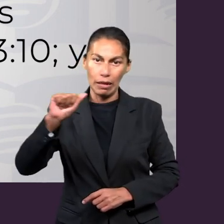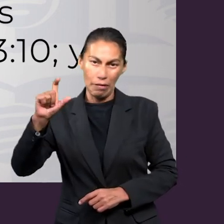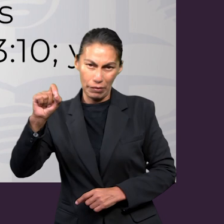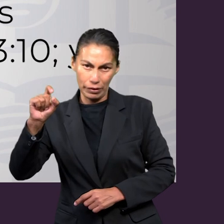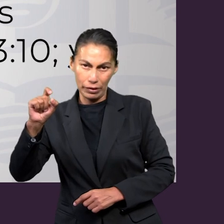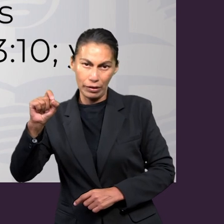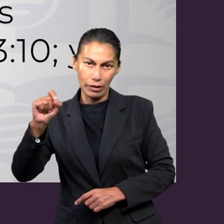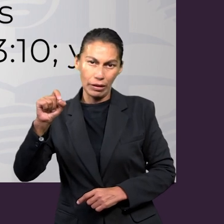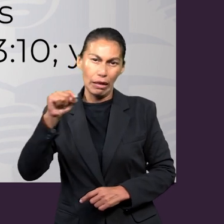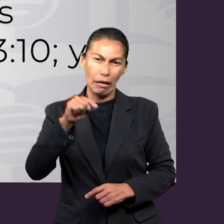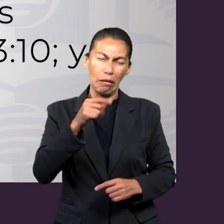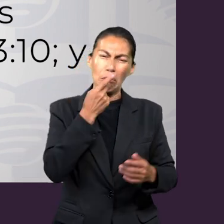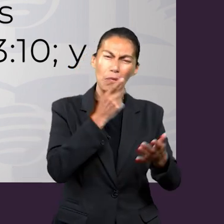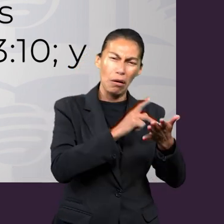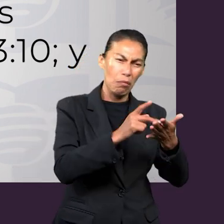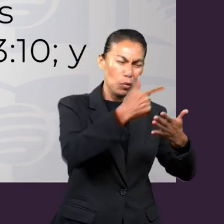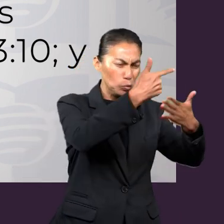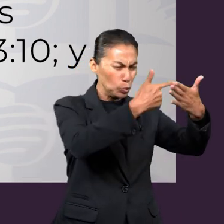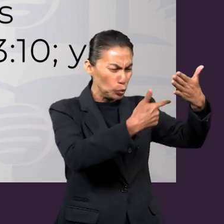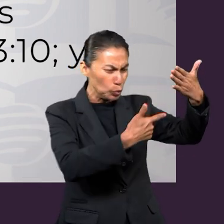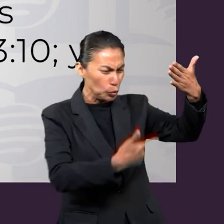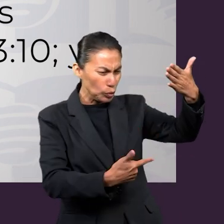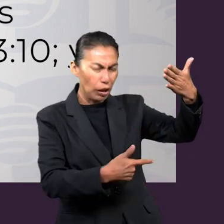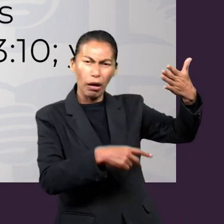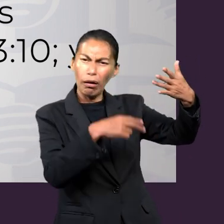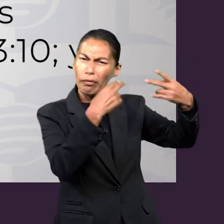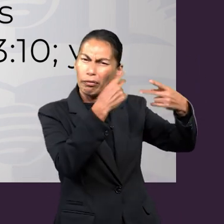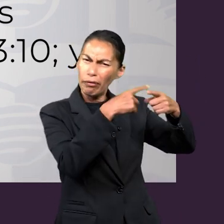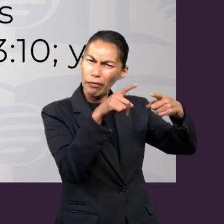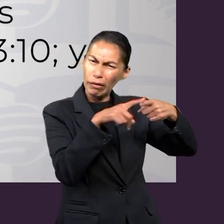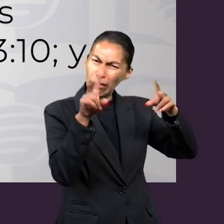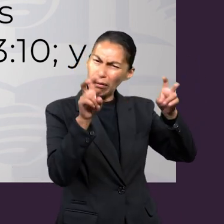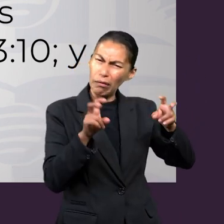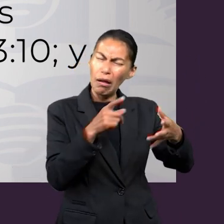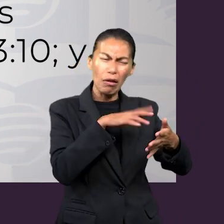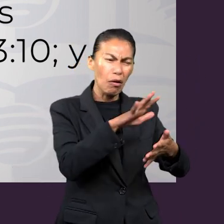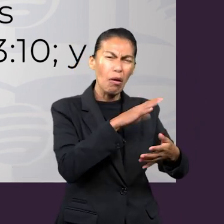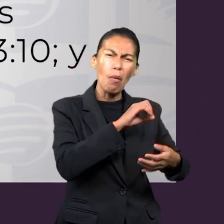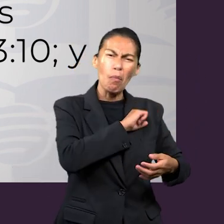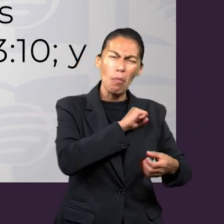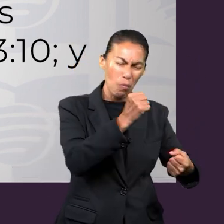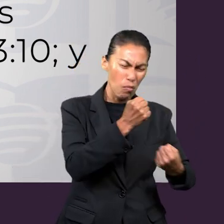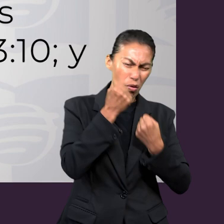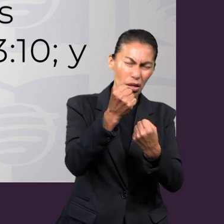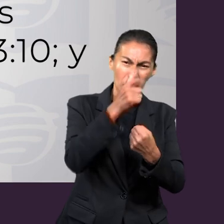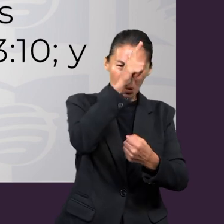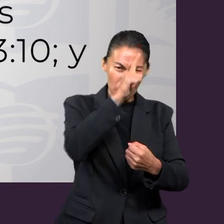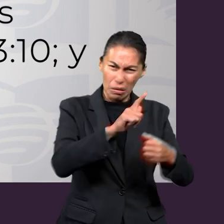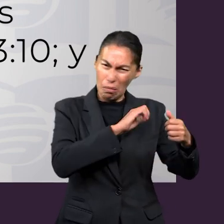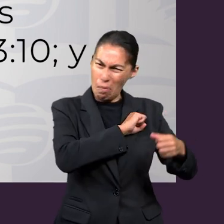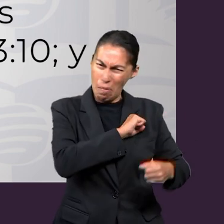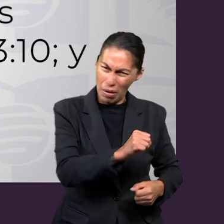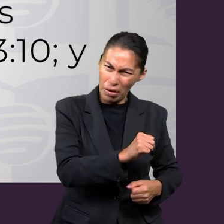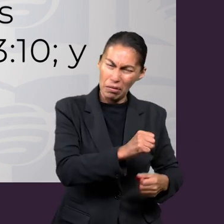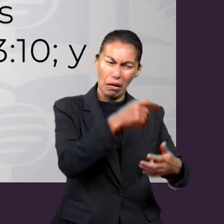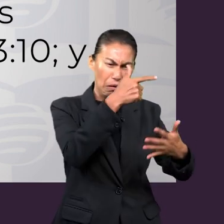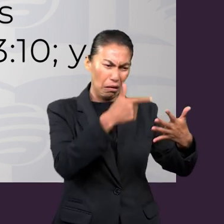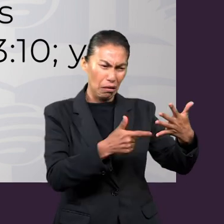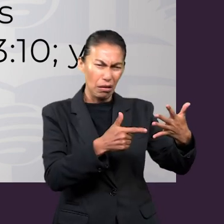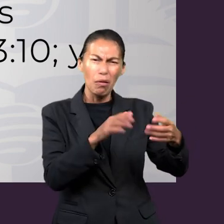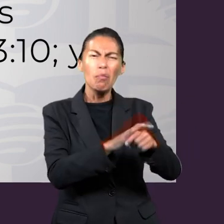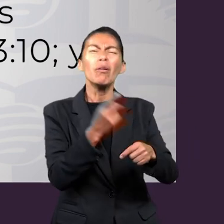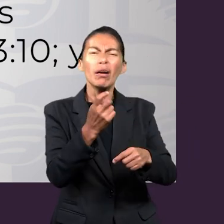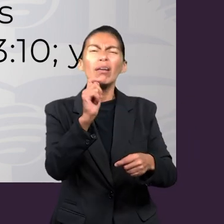de títulos para los poderes espirituales malignos descritos en Efesios 1, del 21, 3,